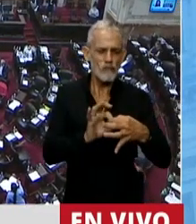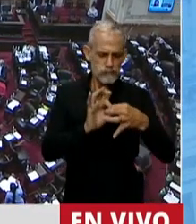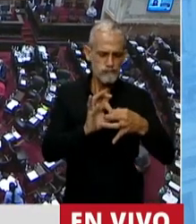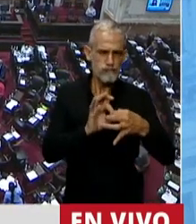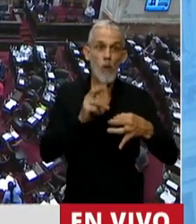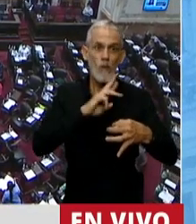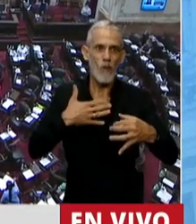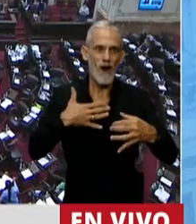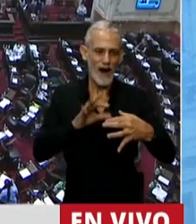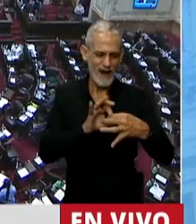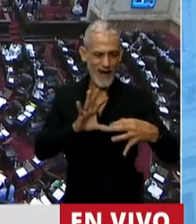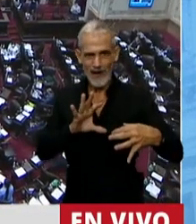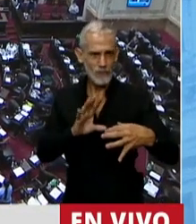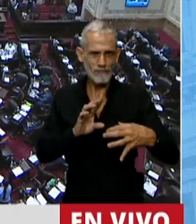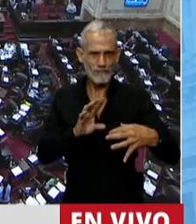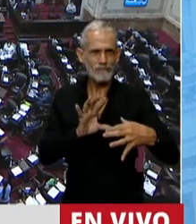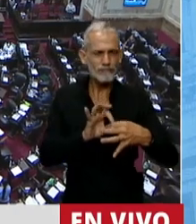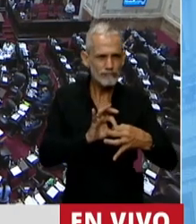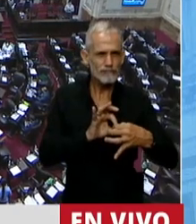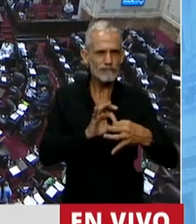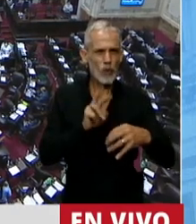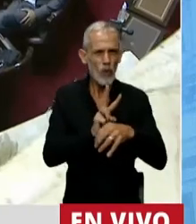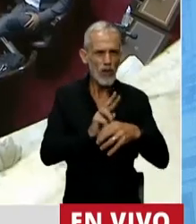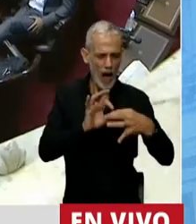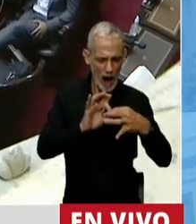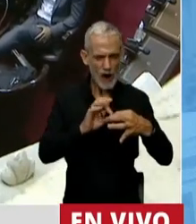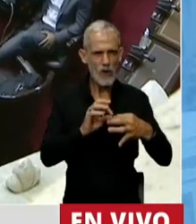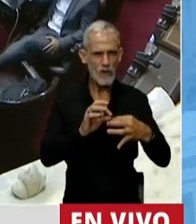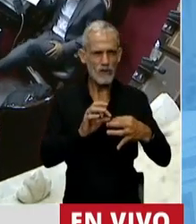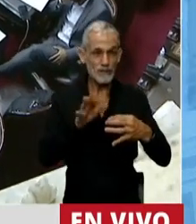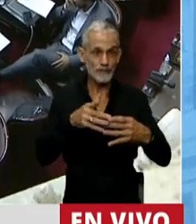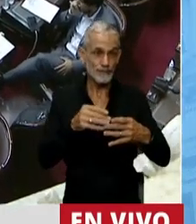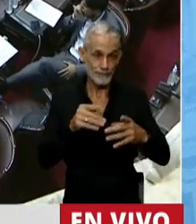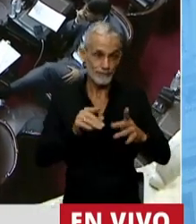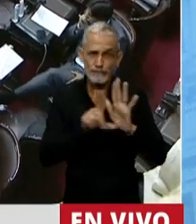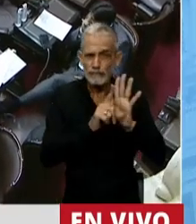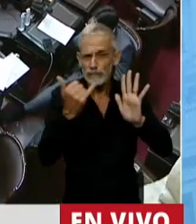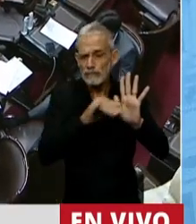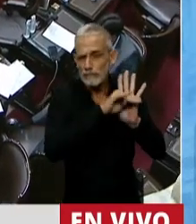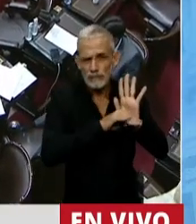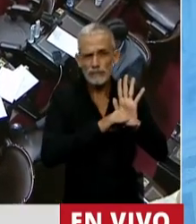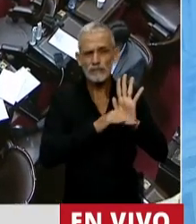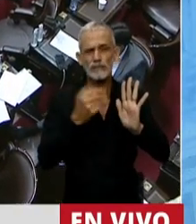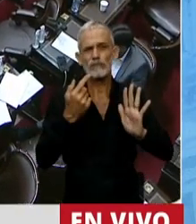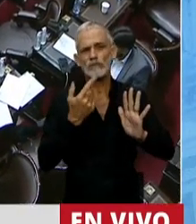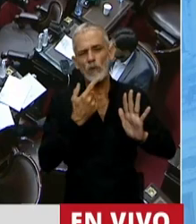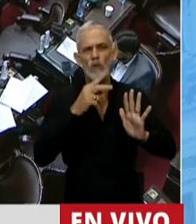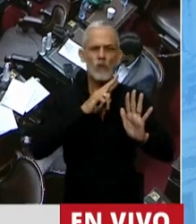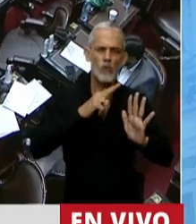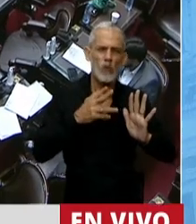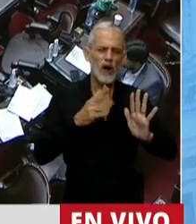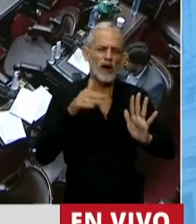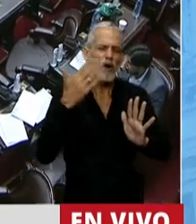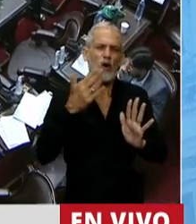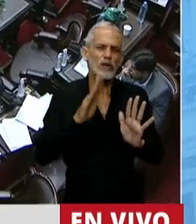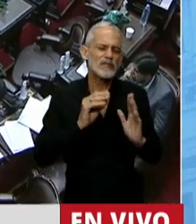como mujeres. Ese vínculo hay que protegerlo, acomodar el lugar. Está legislado, chicas y chicos, otro tipo